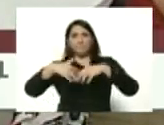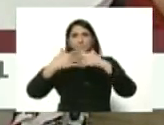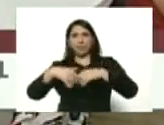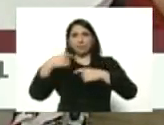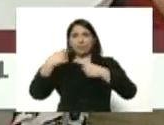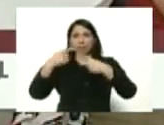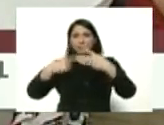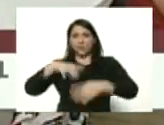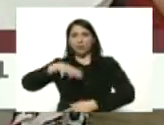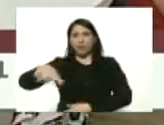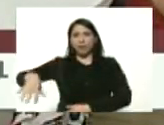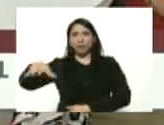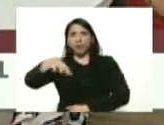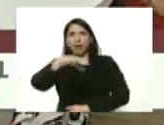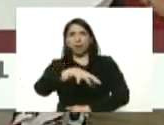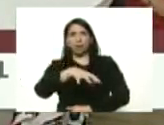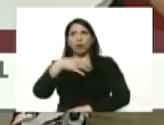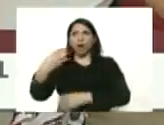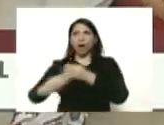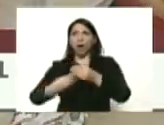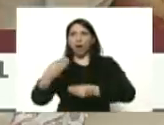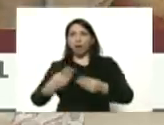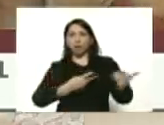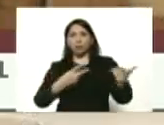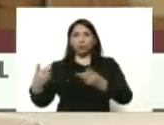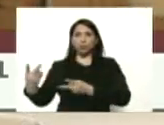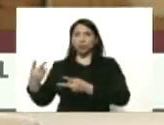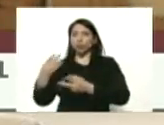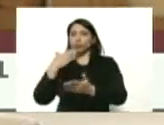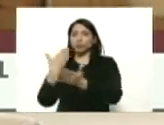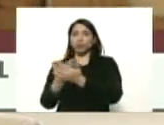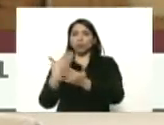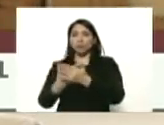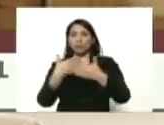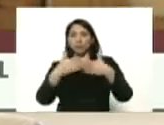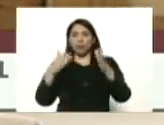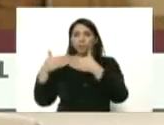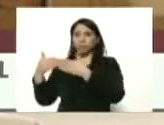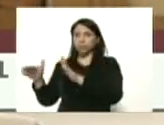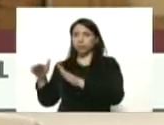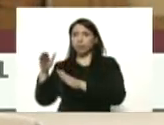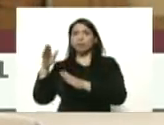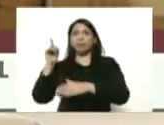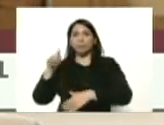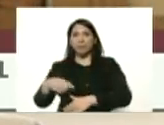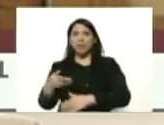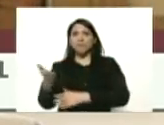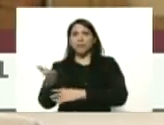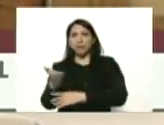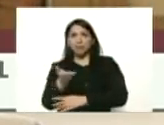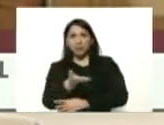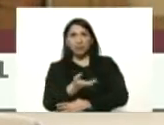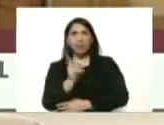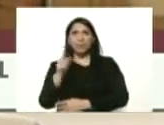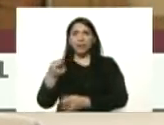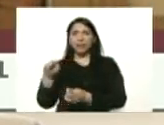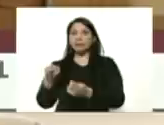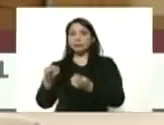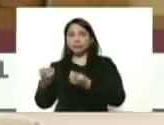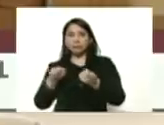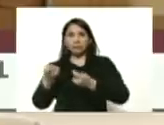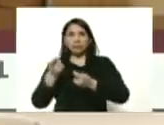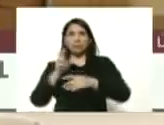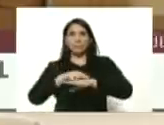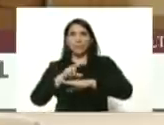respectivos estados se han recibido solicitudes para aperturas de ferreterías para servicios de consultas